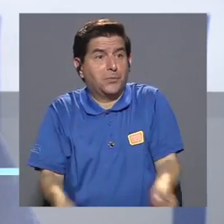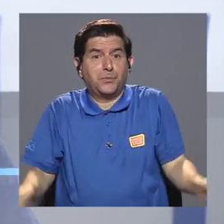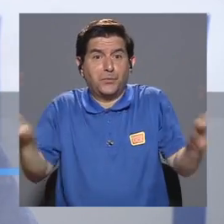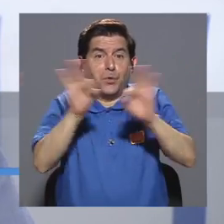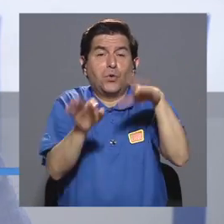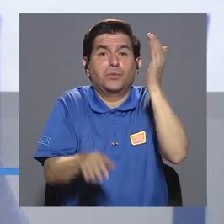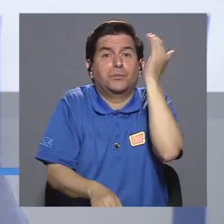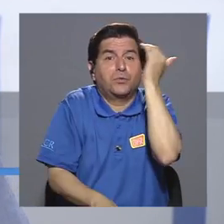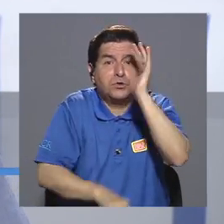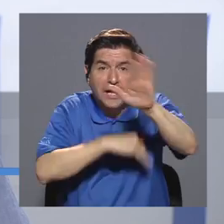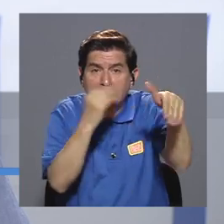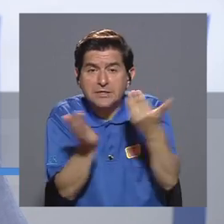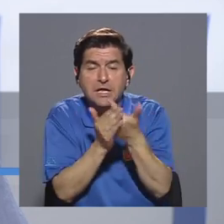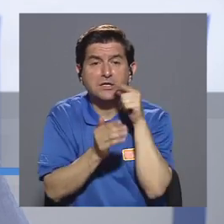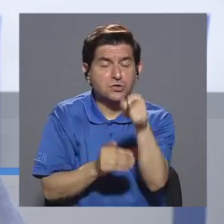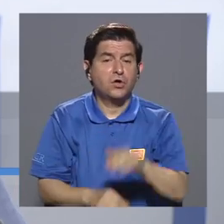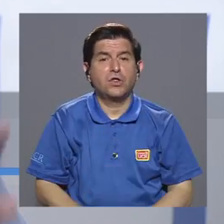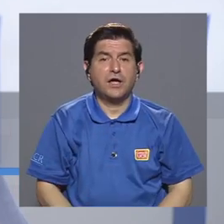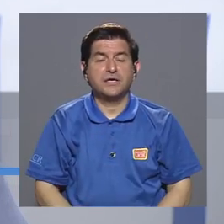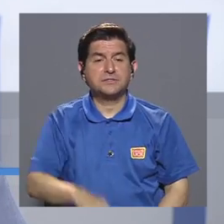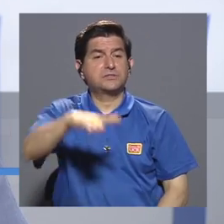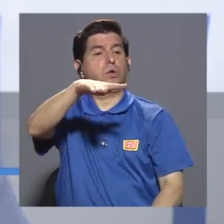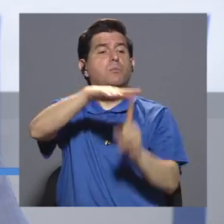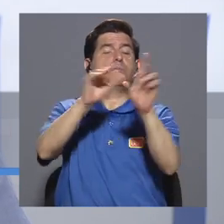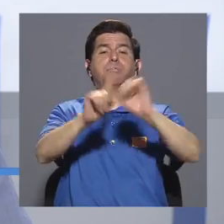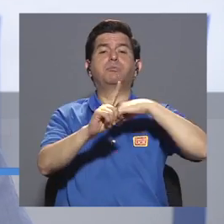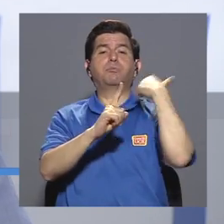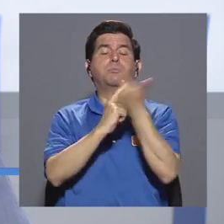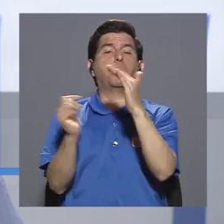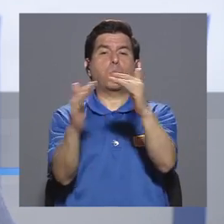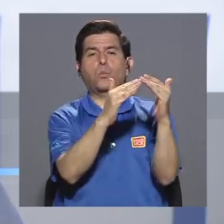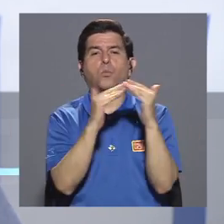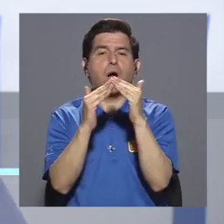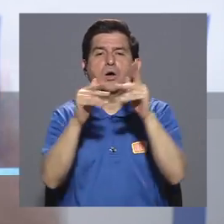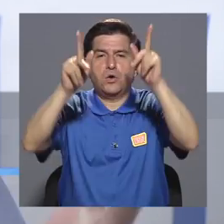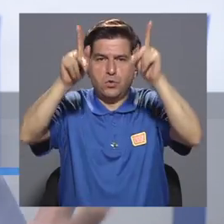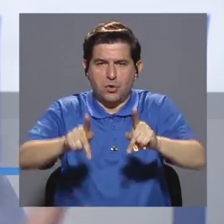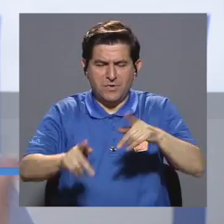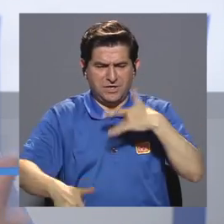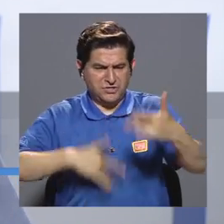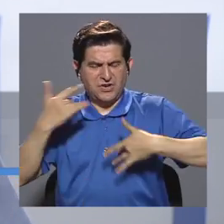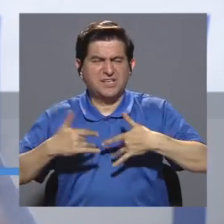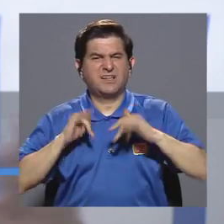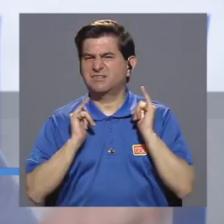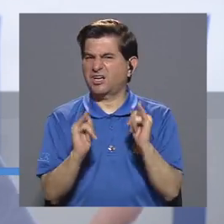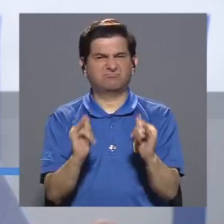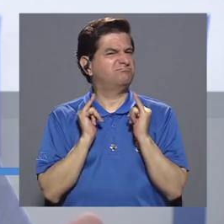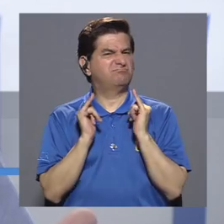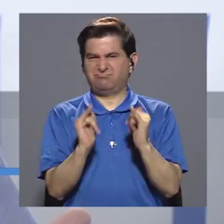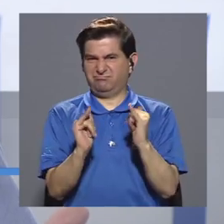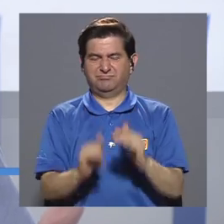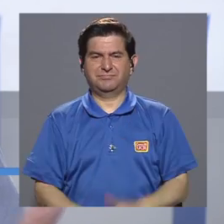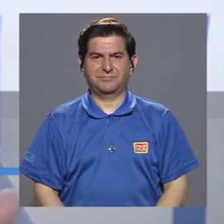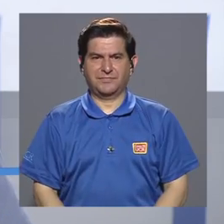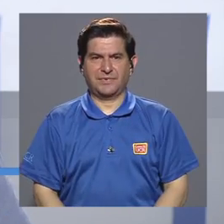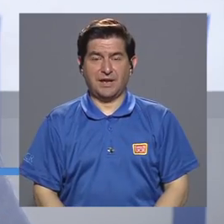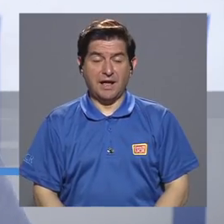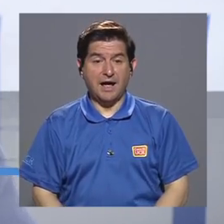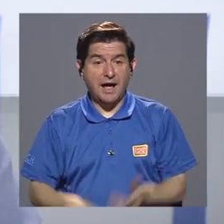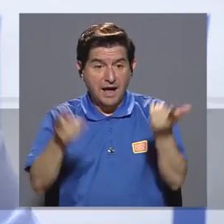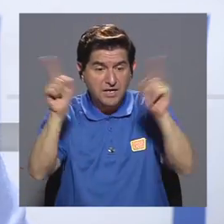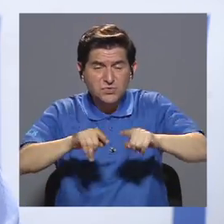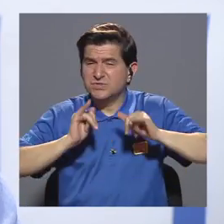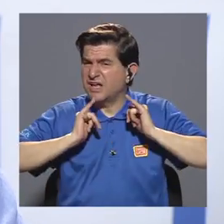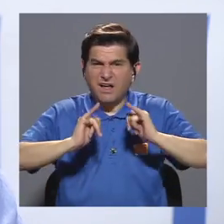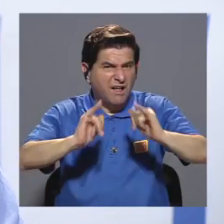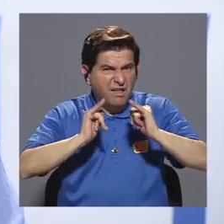es importante entender que todo este estallido social se da porque el pueblo, las personas sienten desigualdad y cuando se da